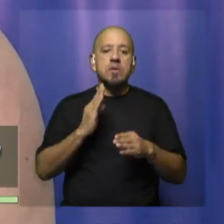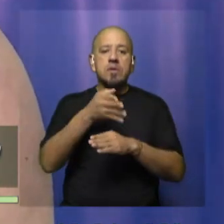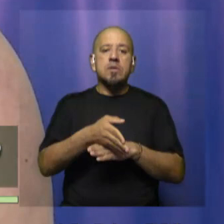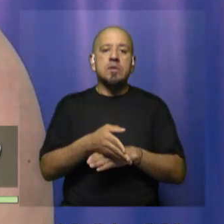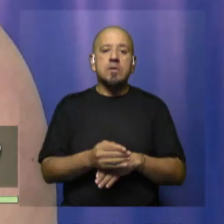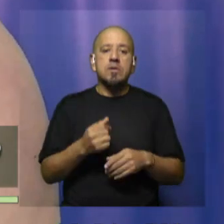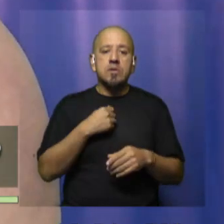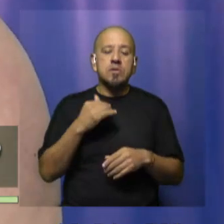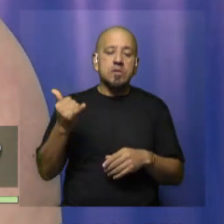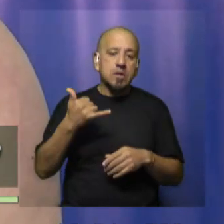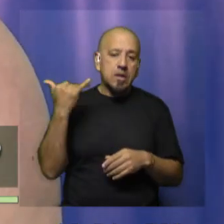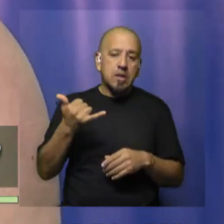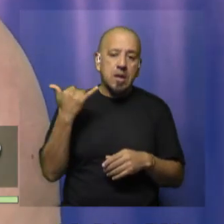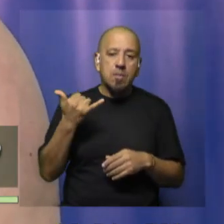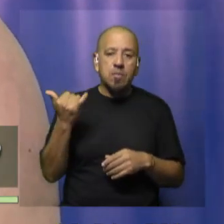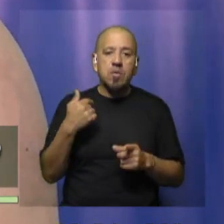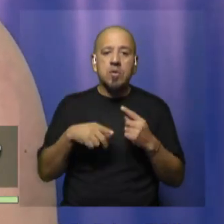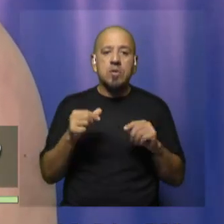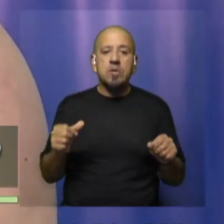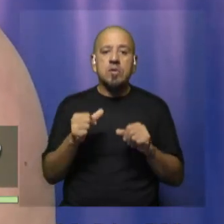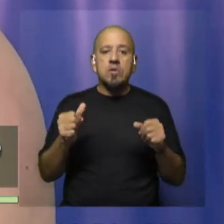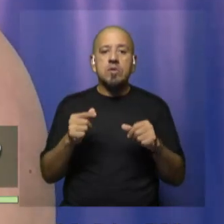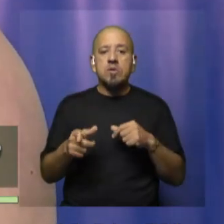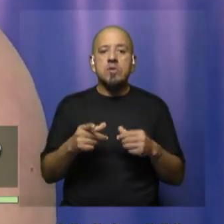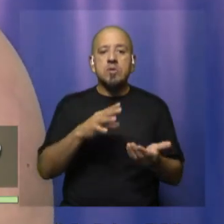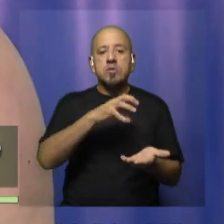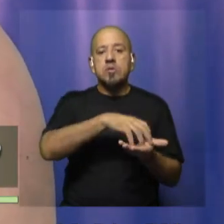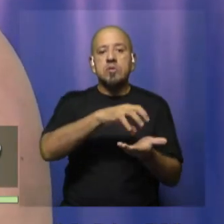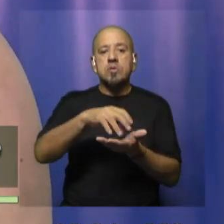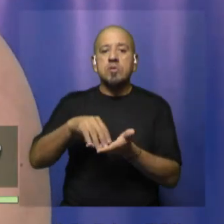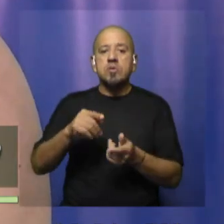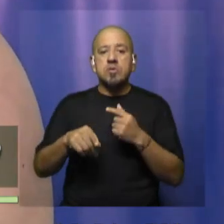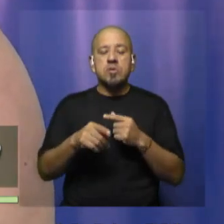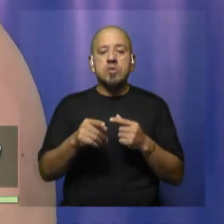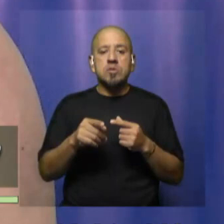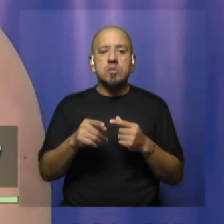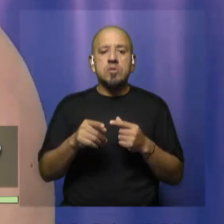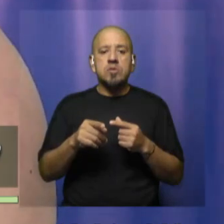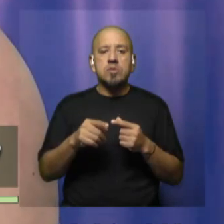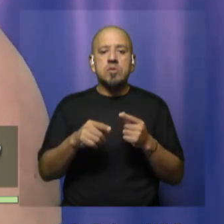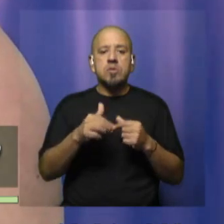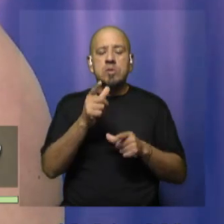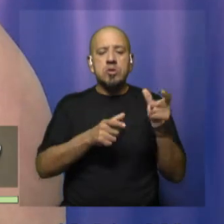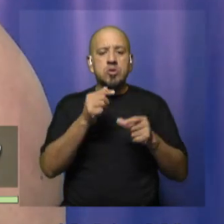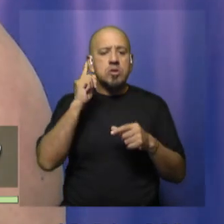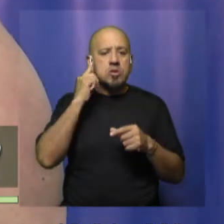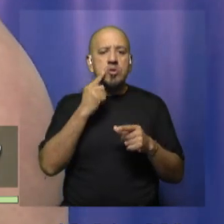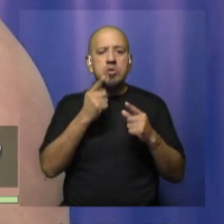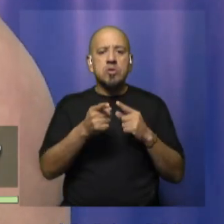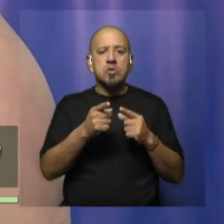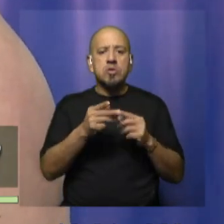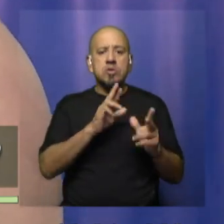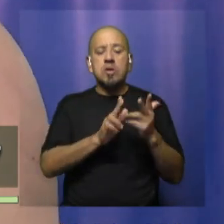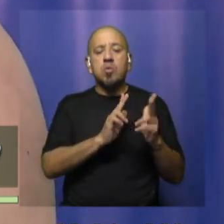Nosotros hace mucho tiempo venimos fortaleciendo nuestros espacios de interpretación para personas sordas que manejan la lengua de